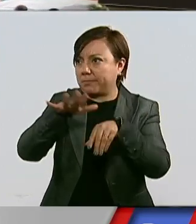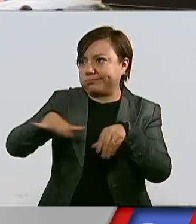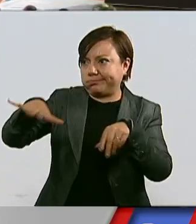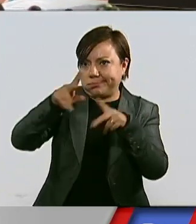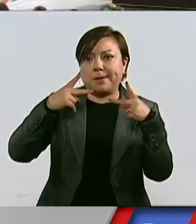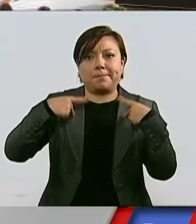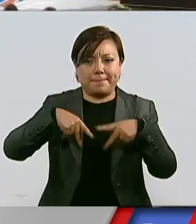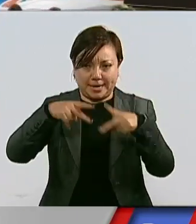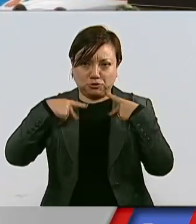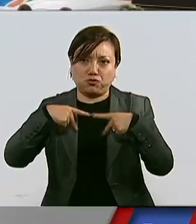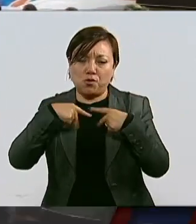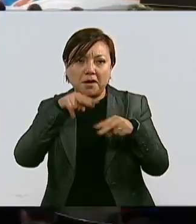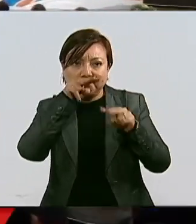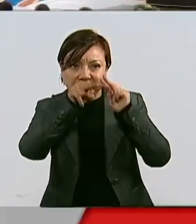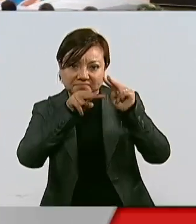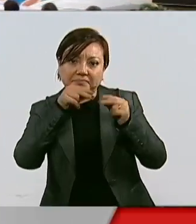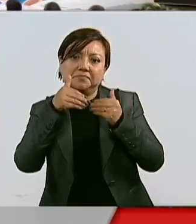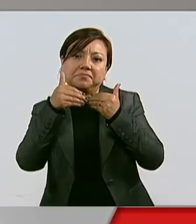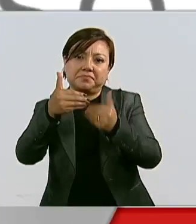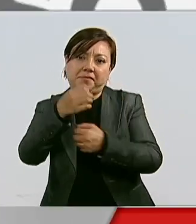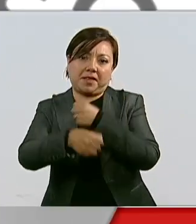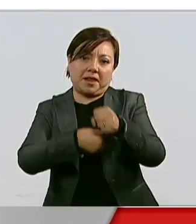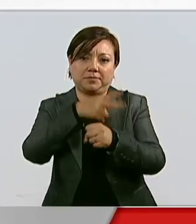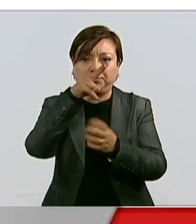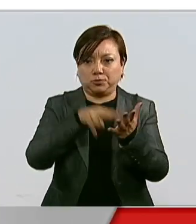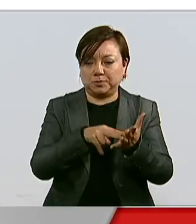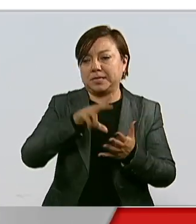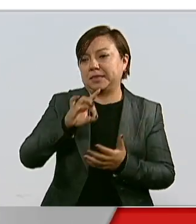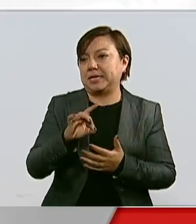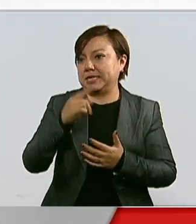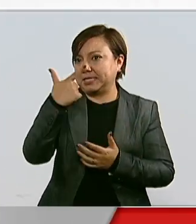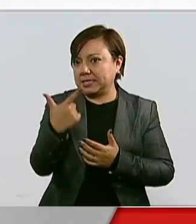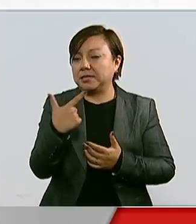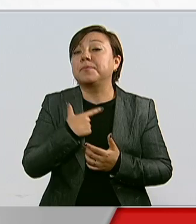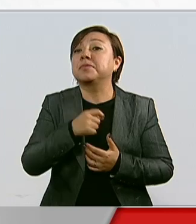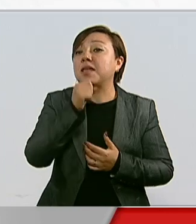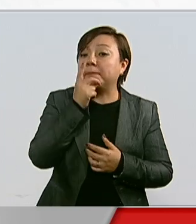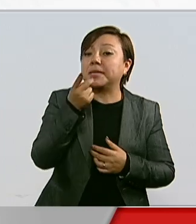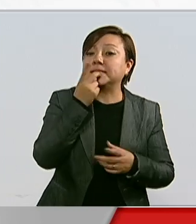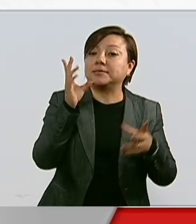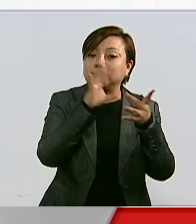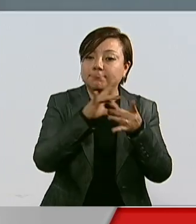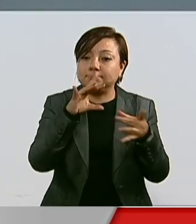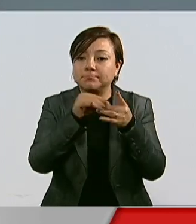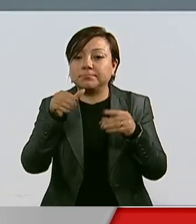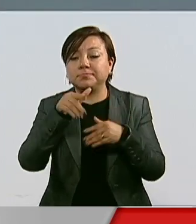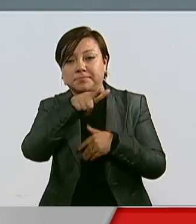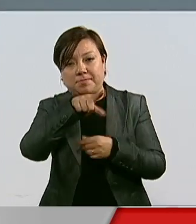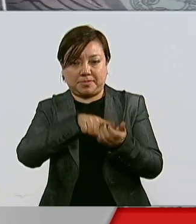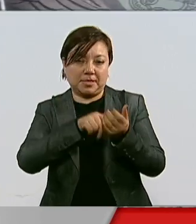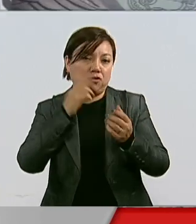hasta el 2037. También destacó el inicio de transmisiones de Radio Congreso.